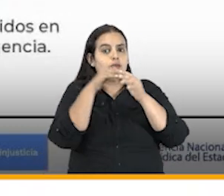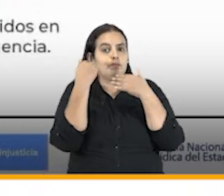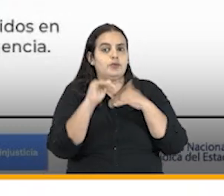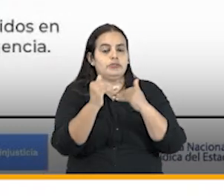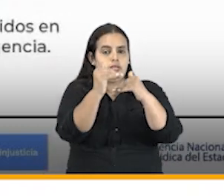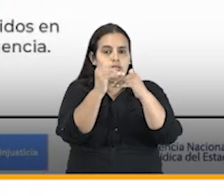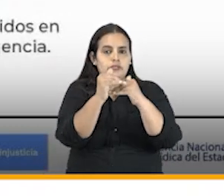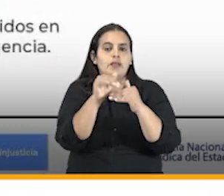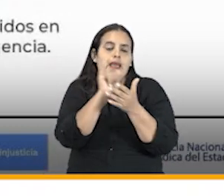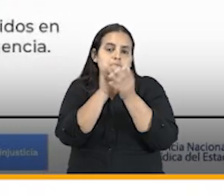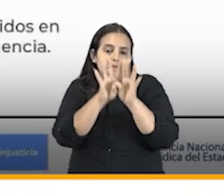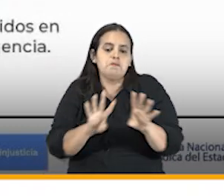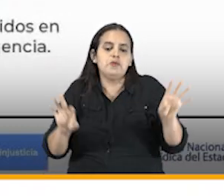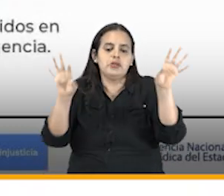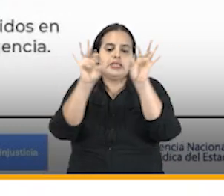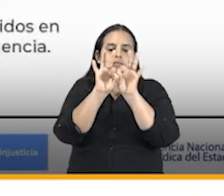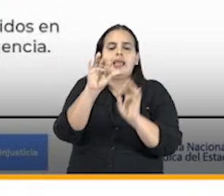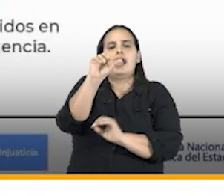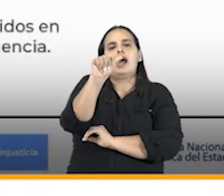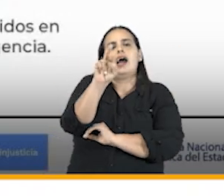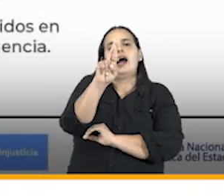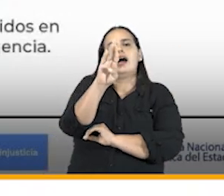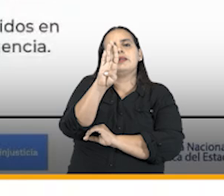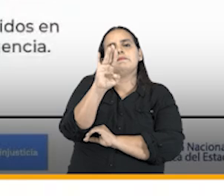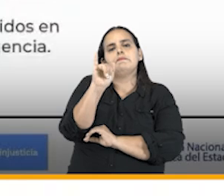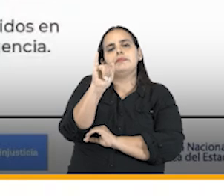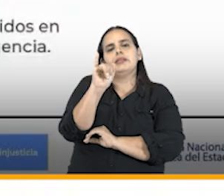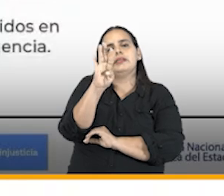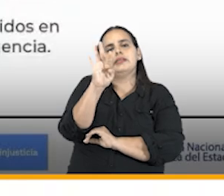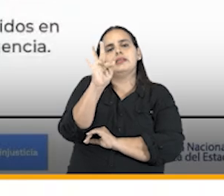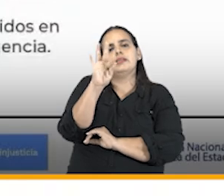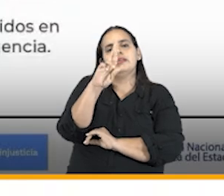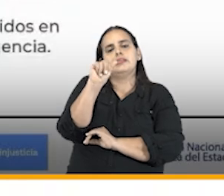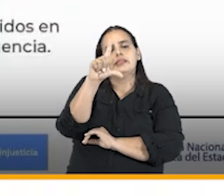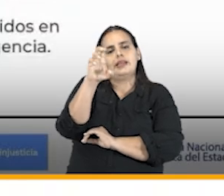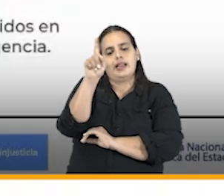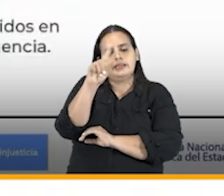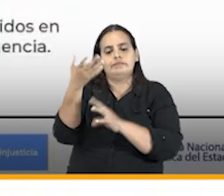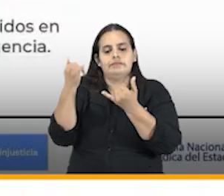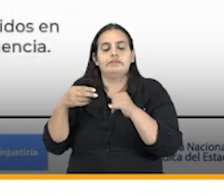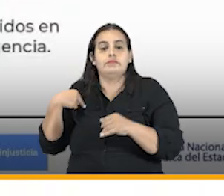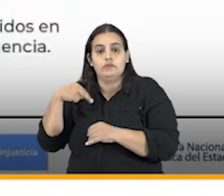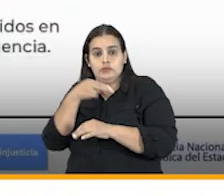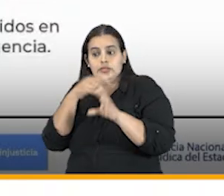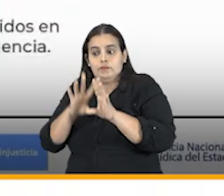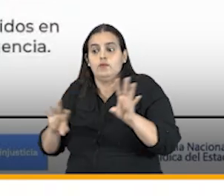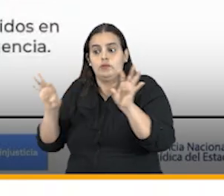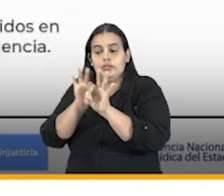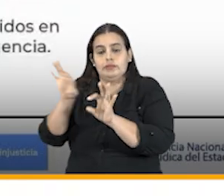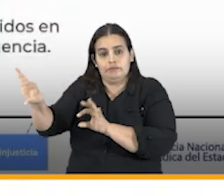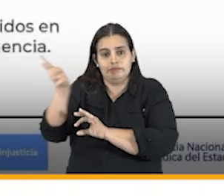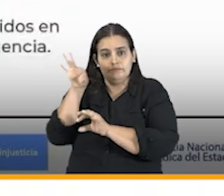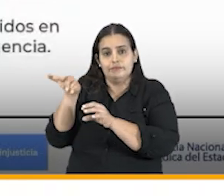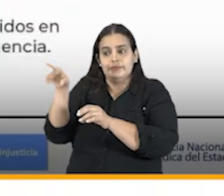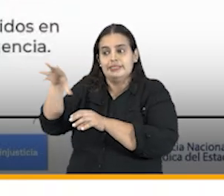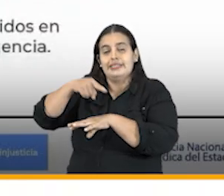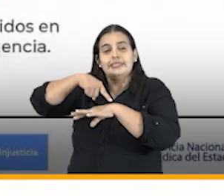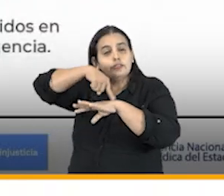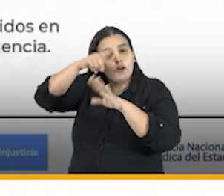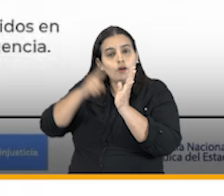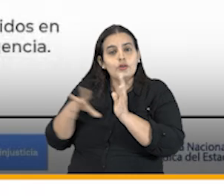a procesos arbitrales relevantes en cuanto a procesos de la jurisdicción contencioso administrativa relevantes dentro de esos